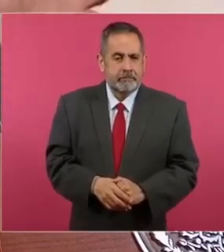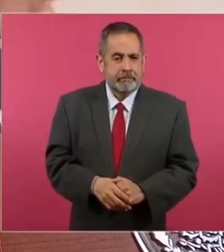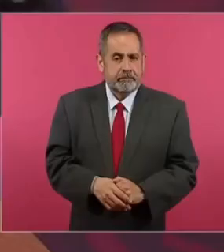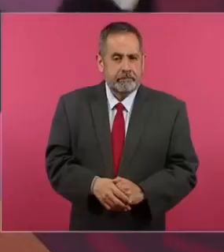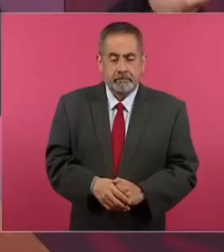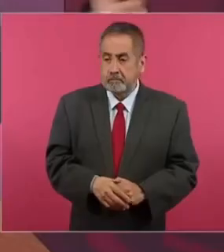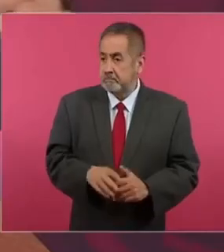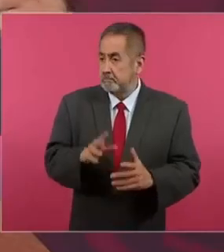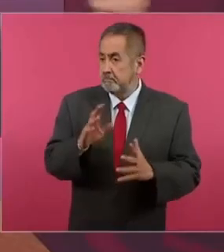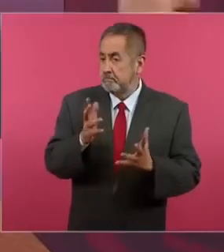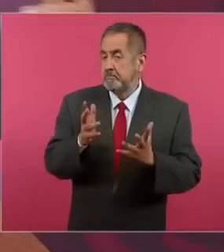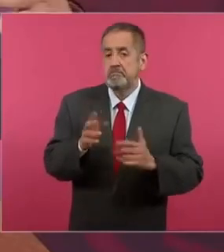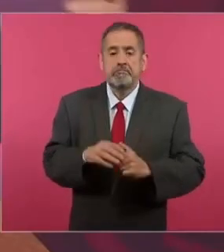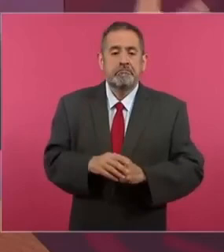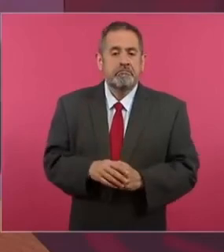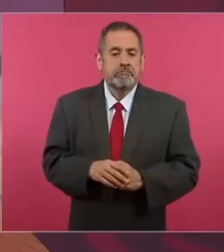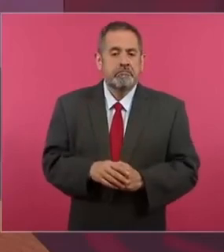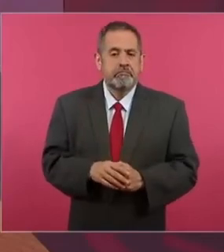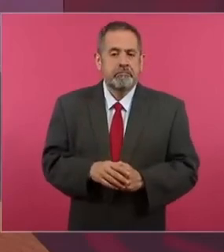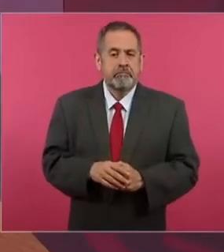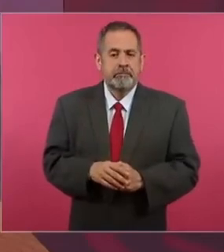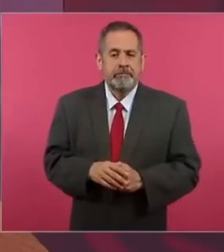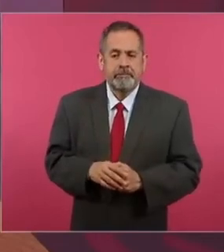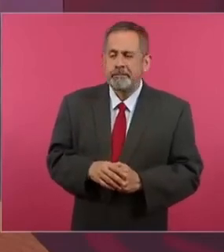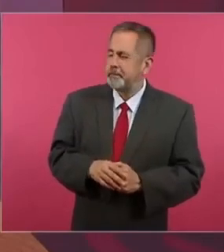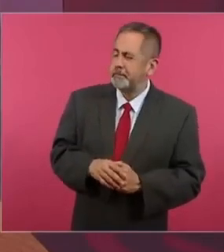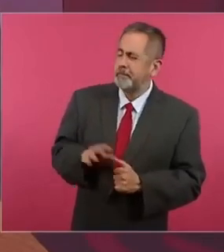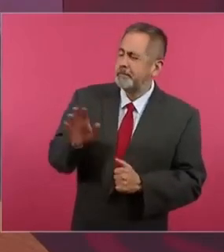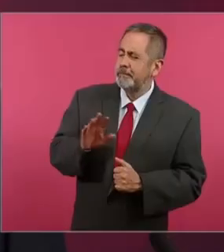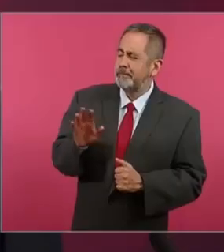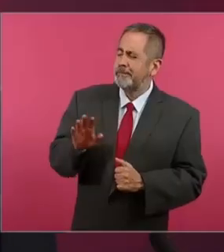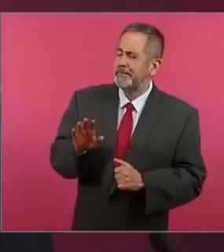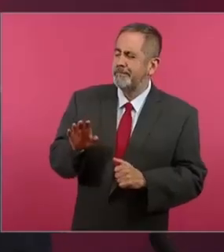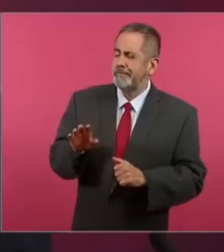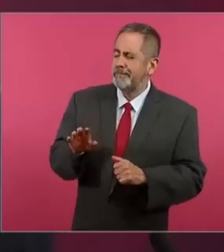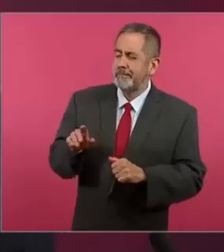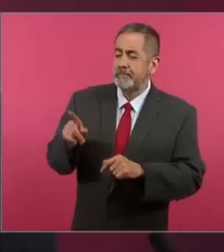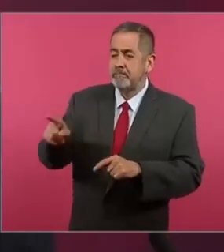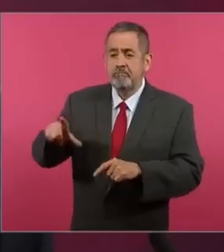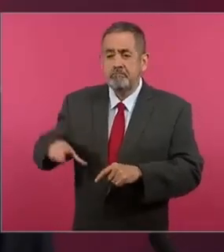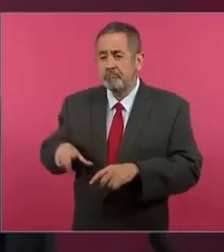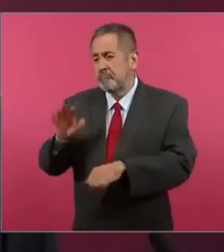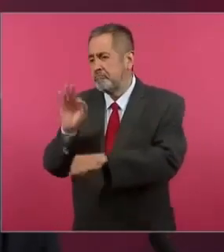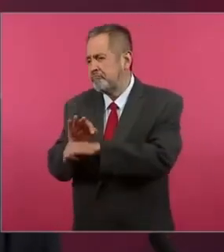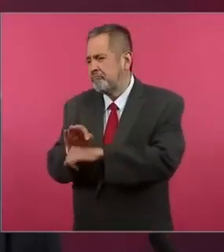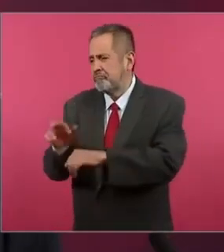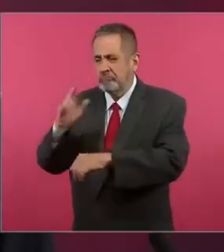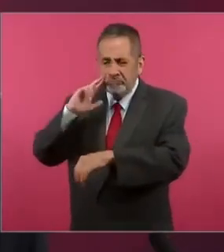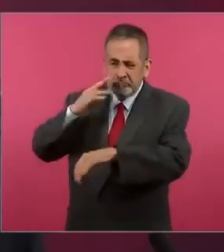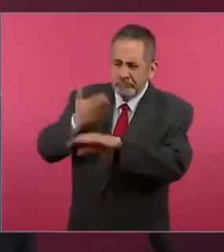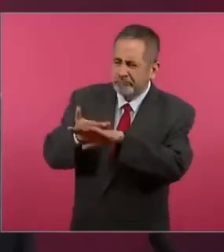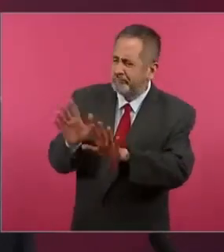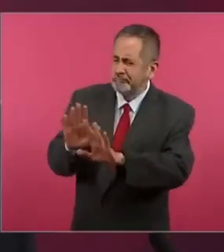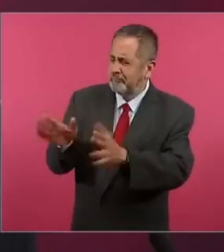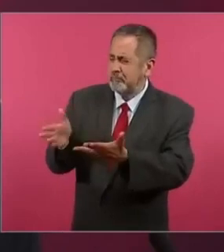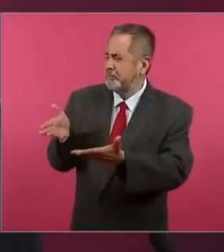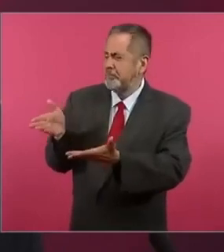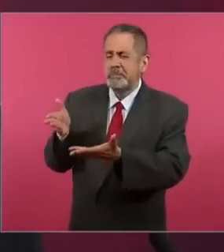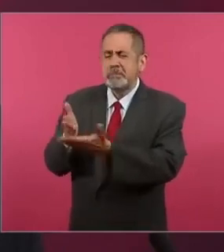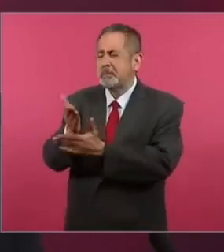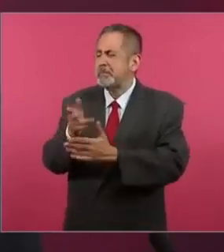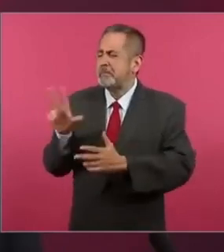todo, déjalo al mercado, que el Estado, el gobierno no intervenga